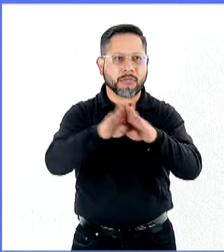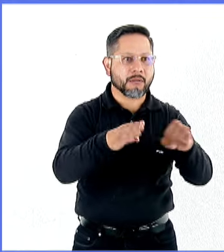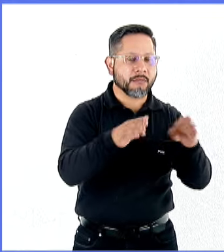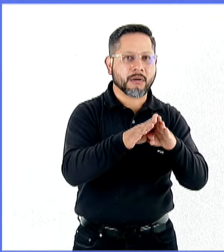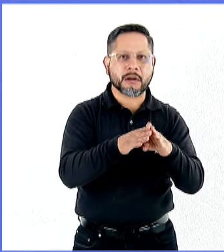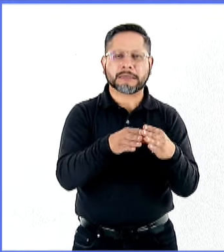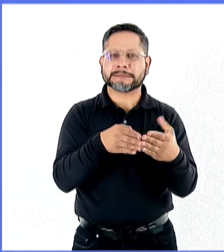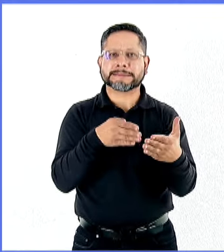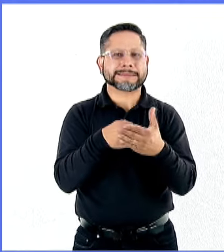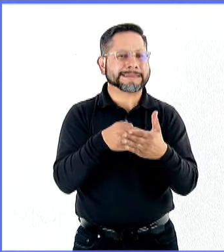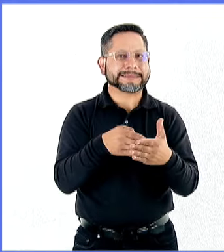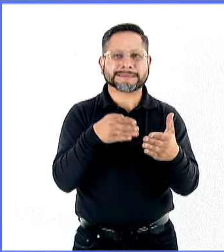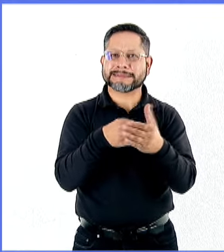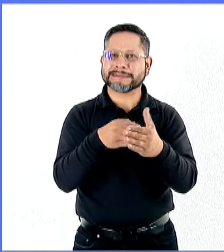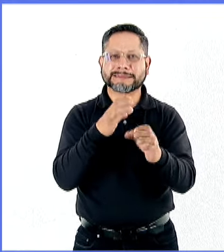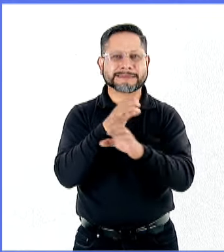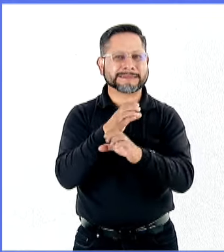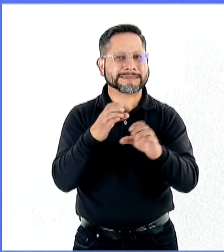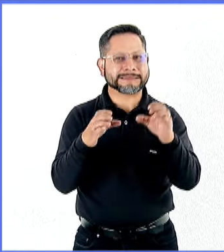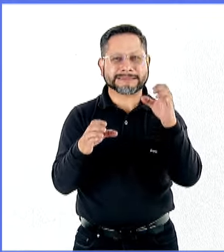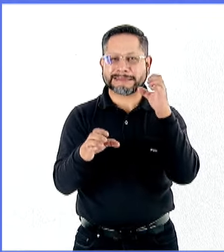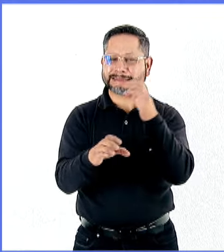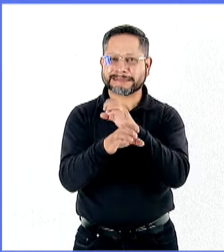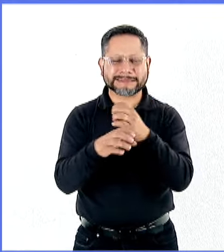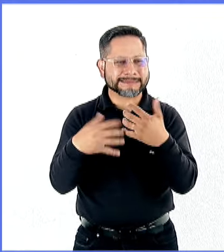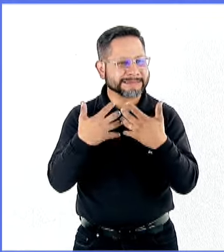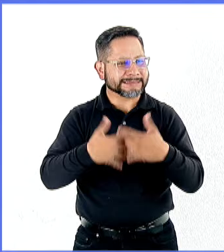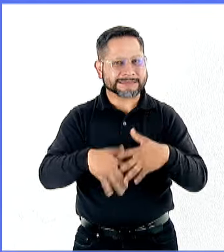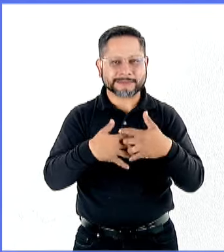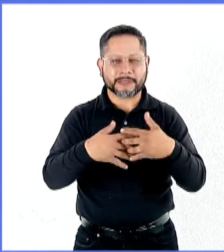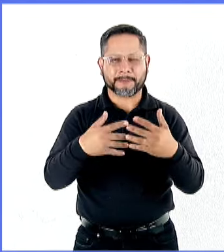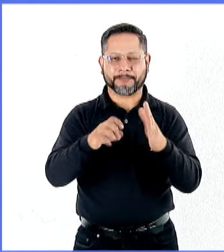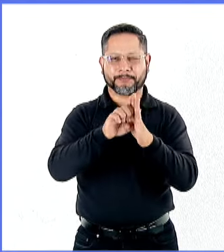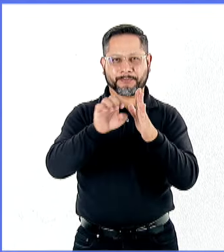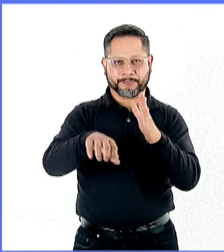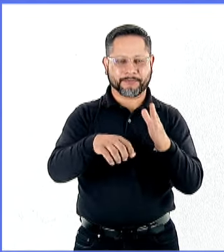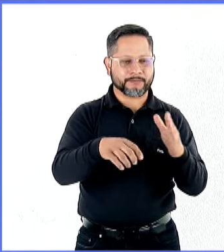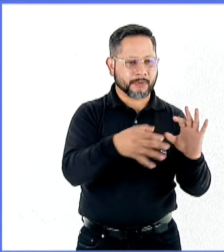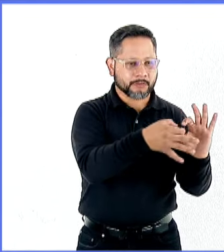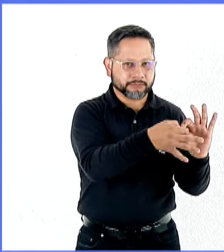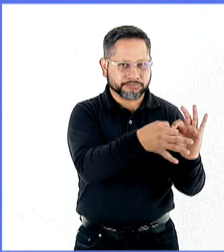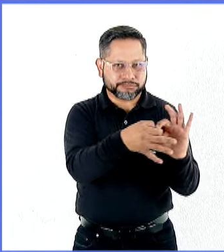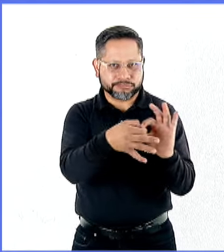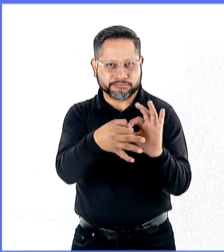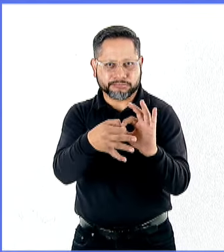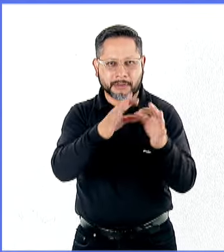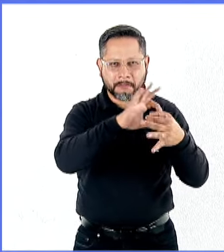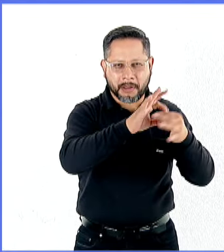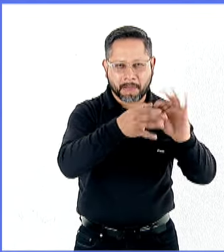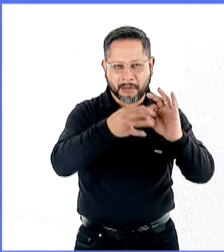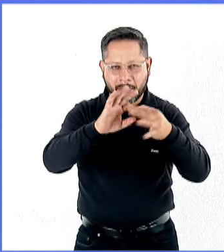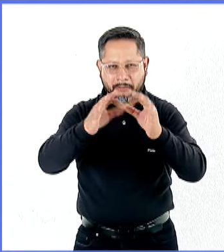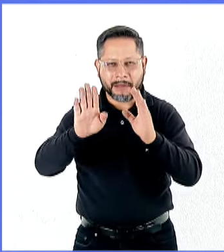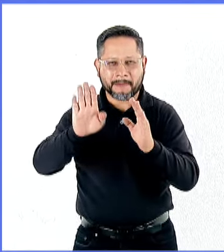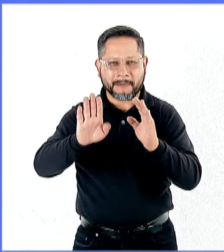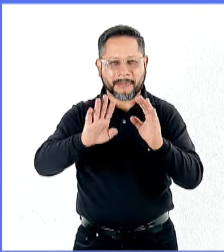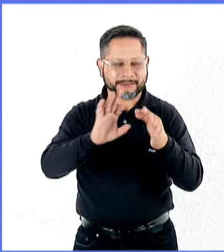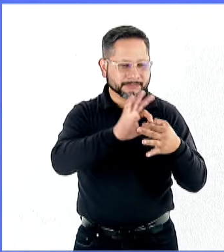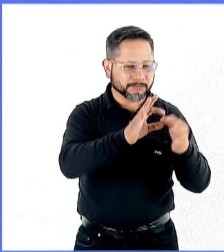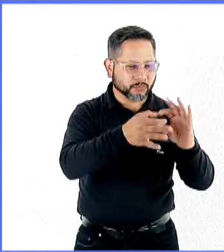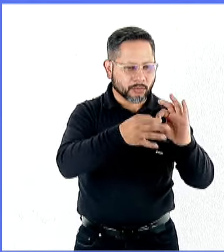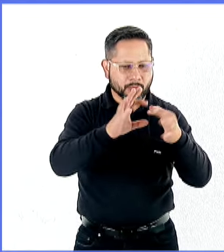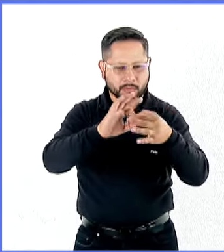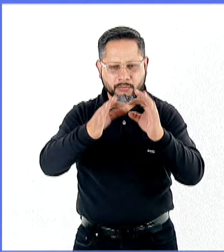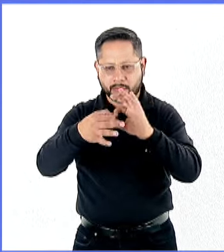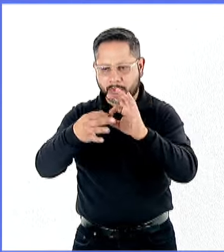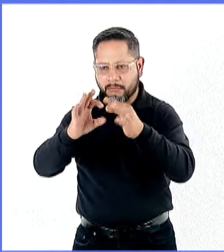botella que hacía que si lo vemos la producción como una cadena y en algún punto de la cadena simplemente ya no se podían producir